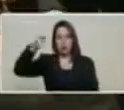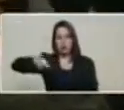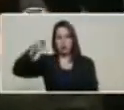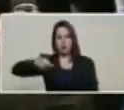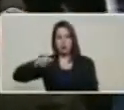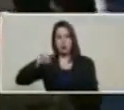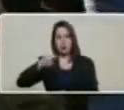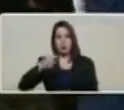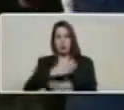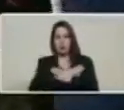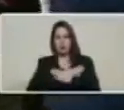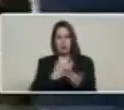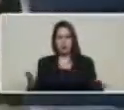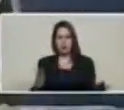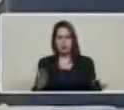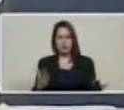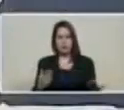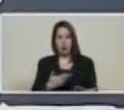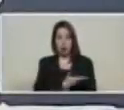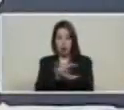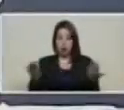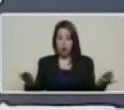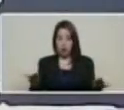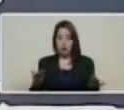tengo el agrado de dirigirme a ustedes